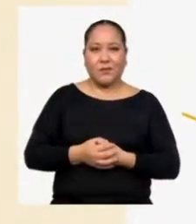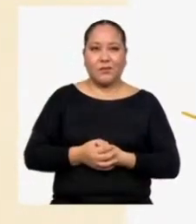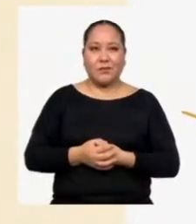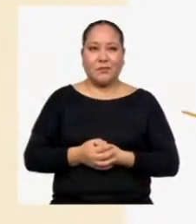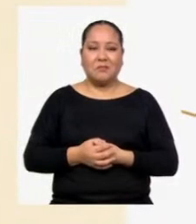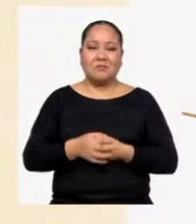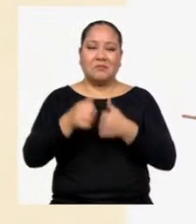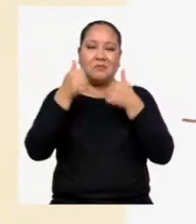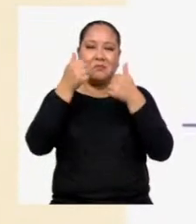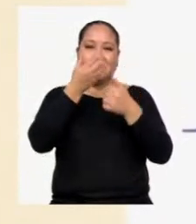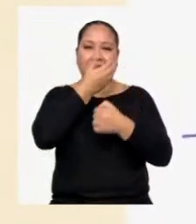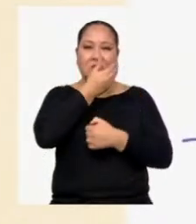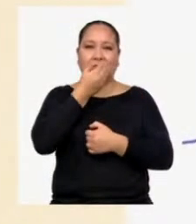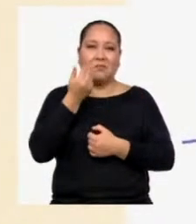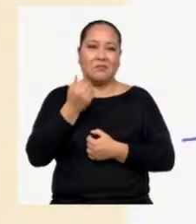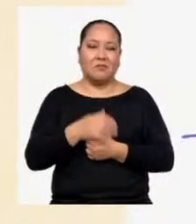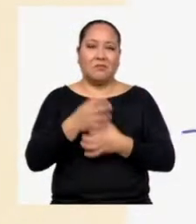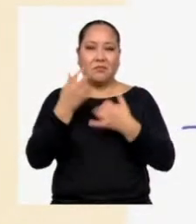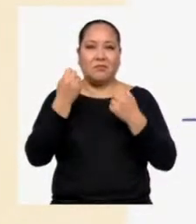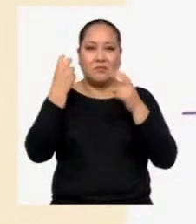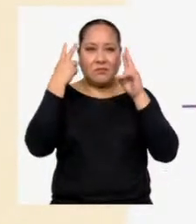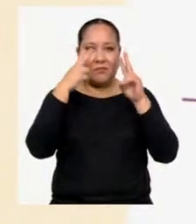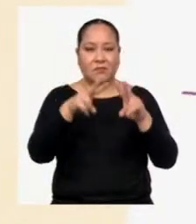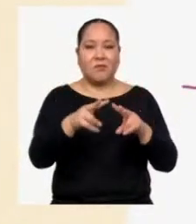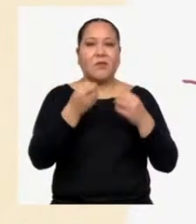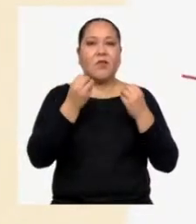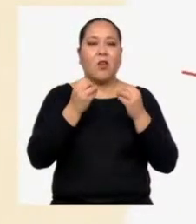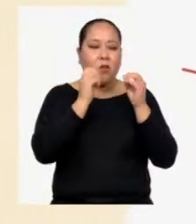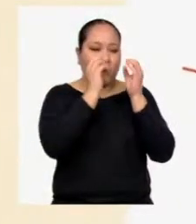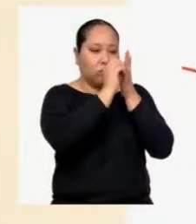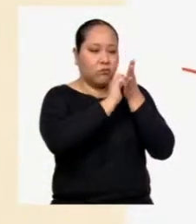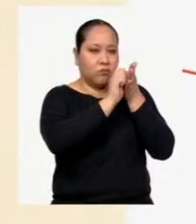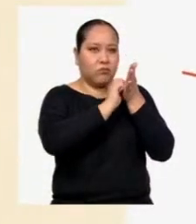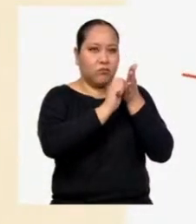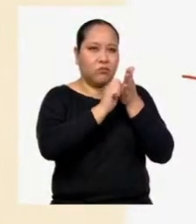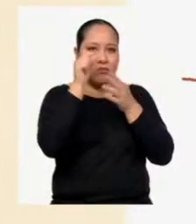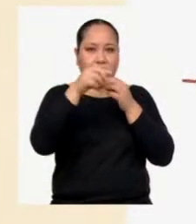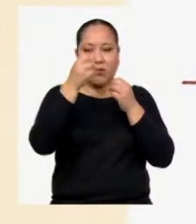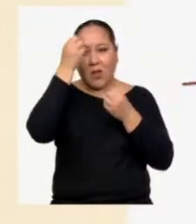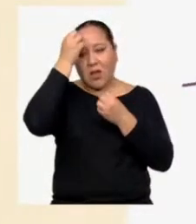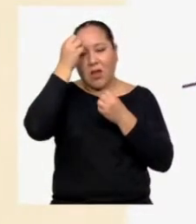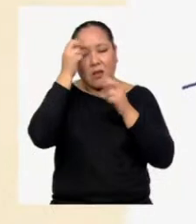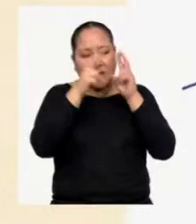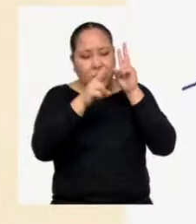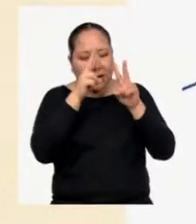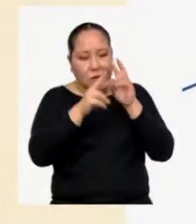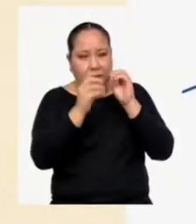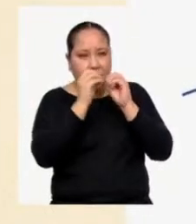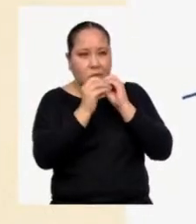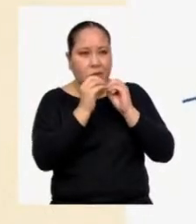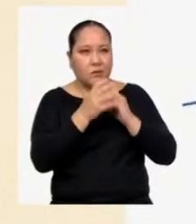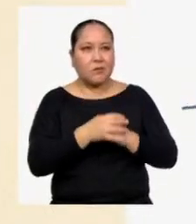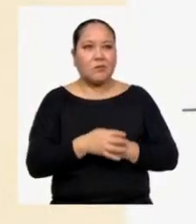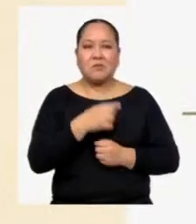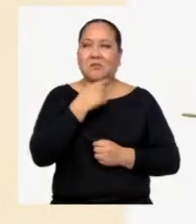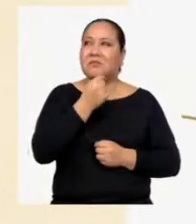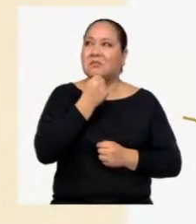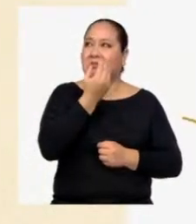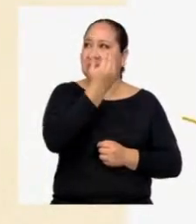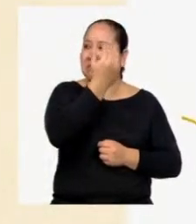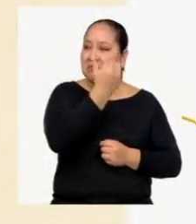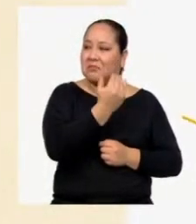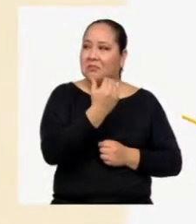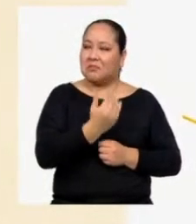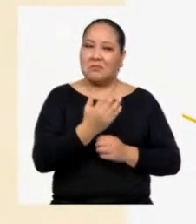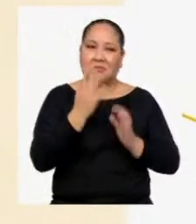Mucho mejor Miremos cómo ha quedado esta parte con las observaciones resueltas Me gusta cómo va